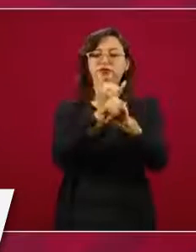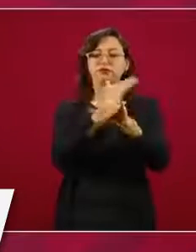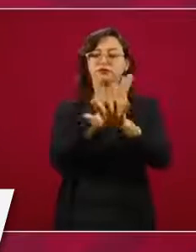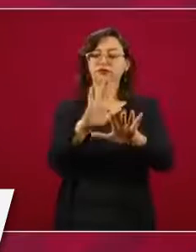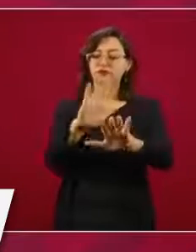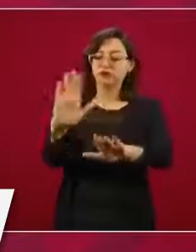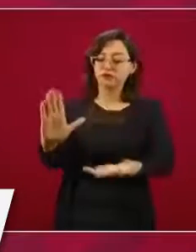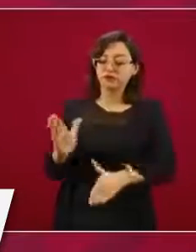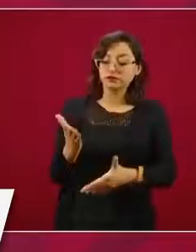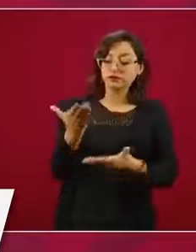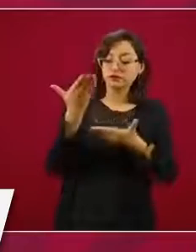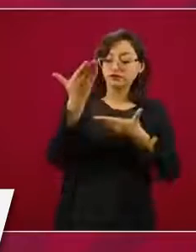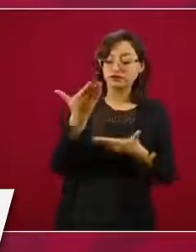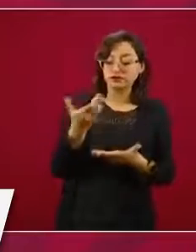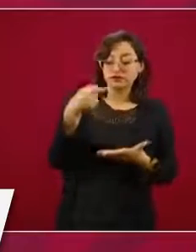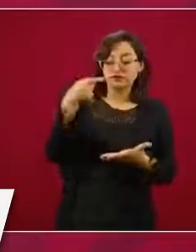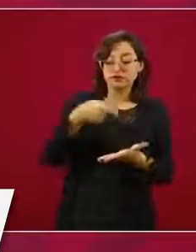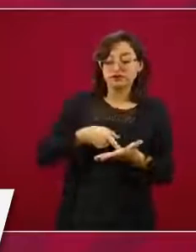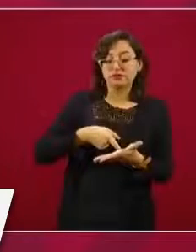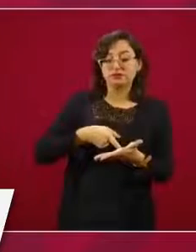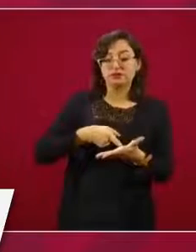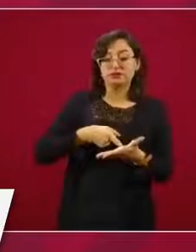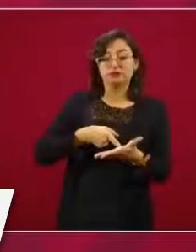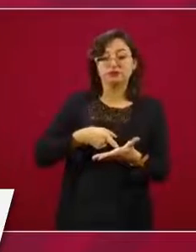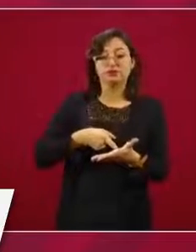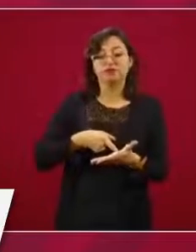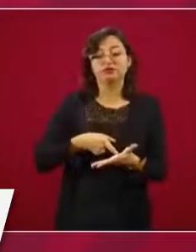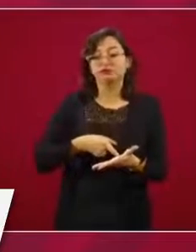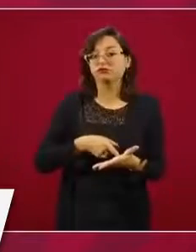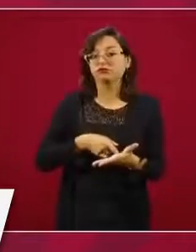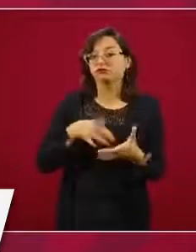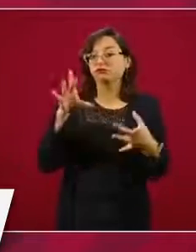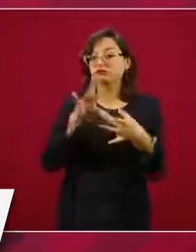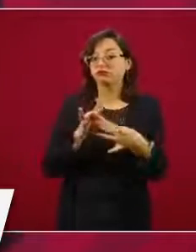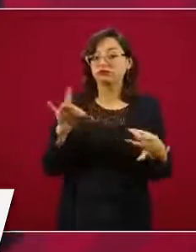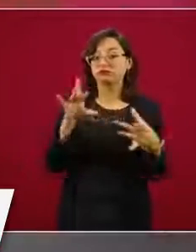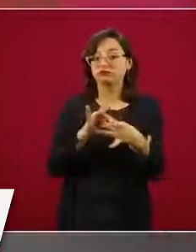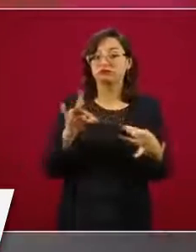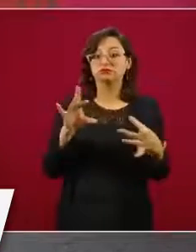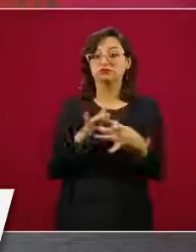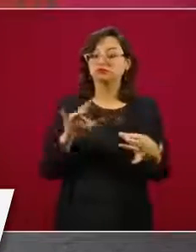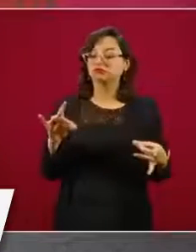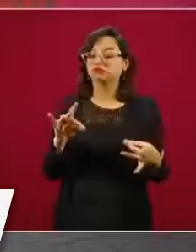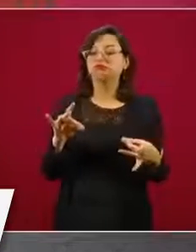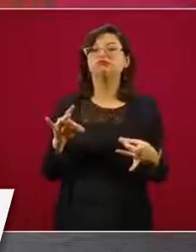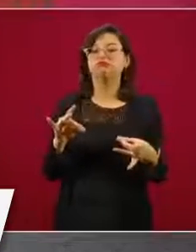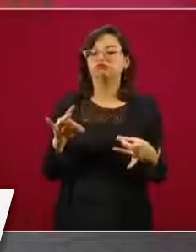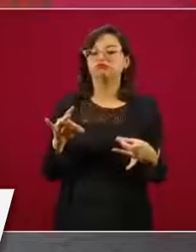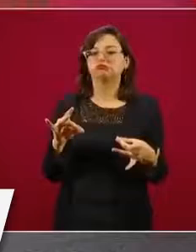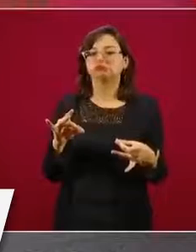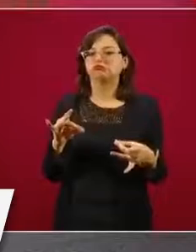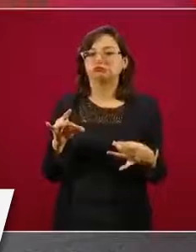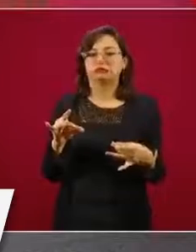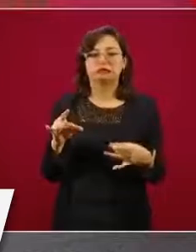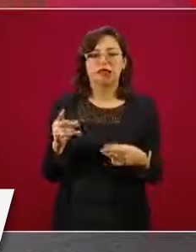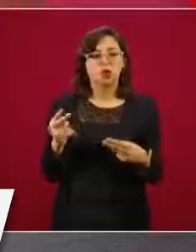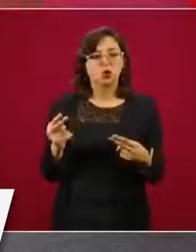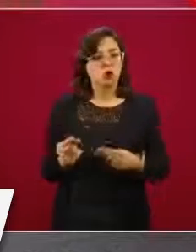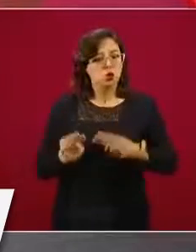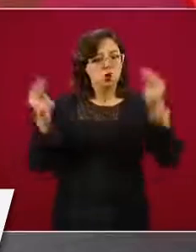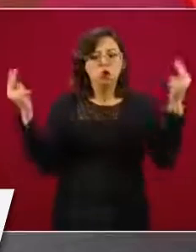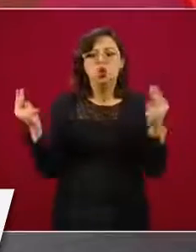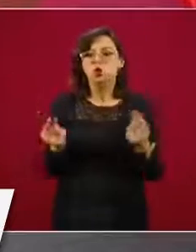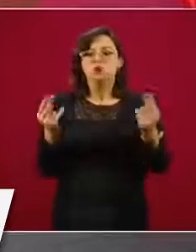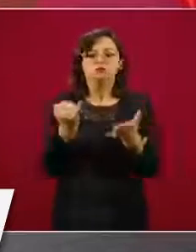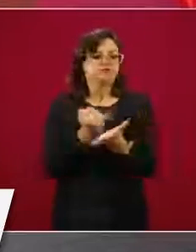en el sentido de que teníamos que tomar decisiones con